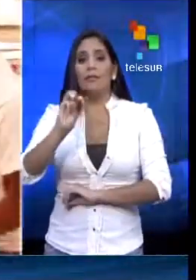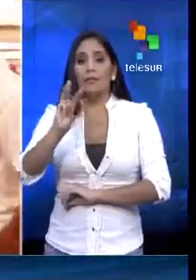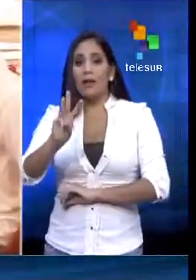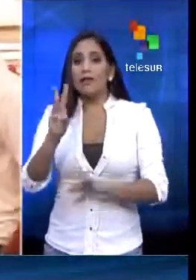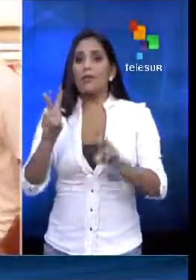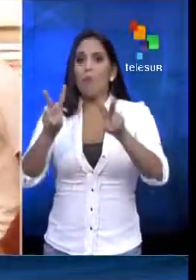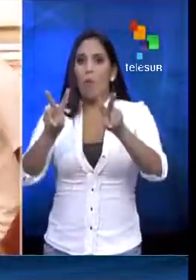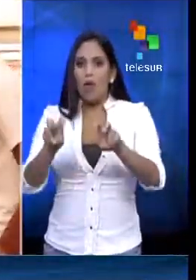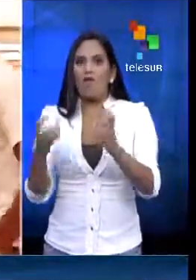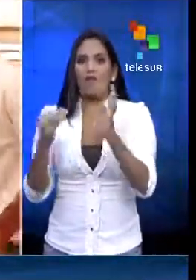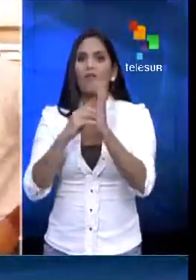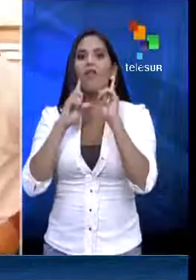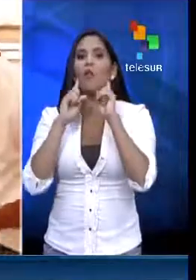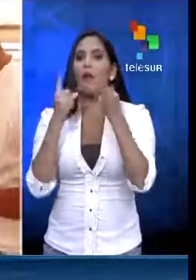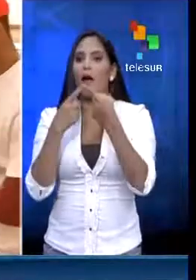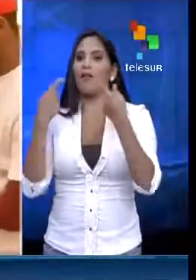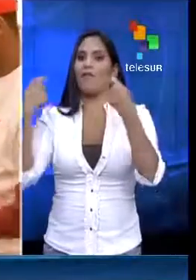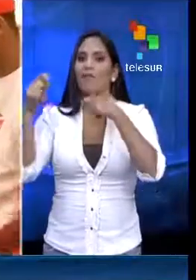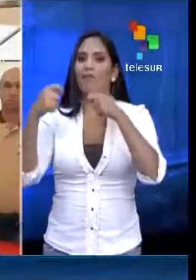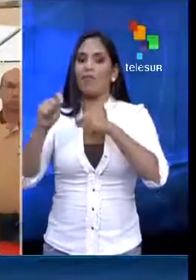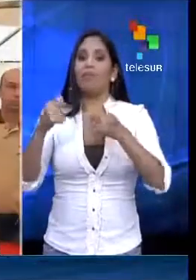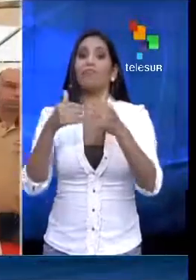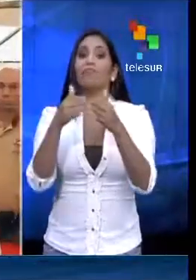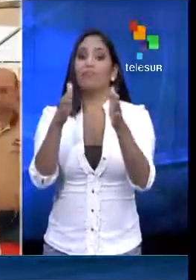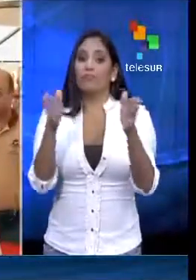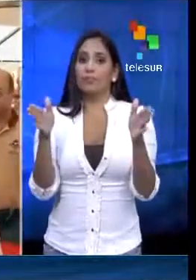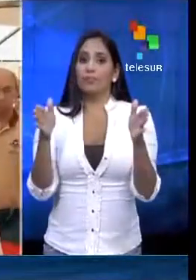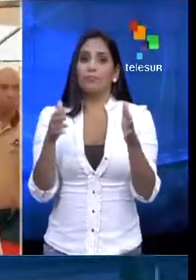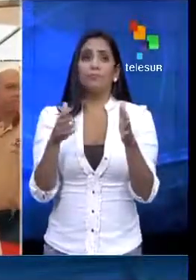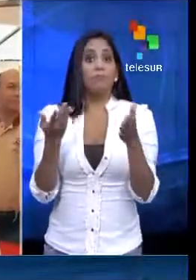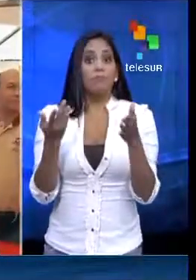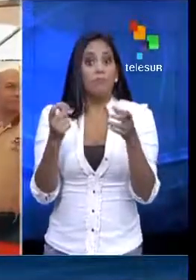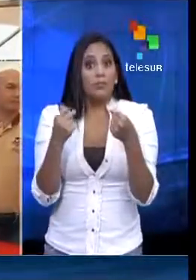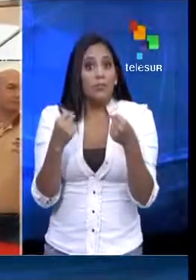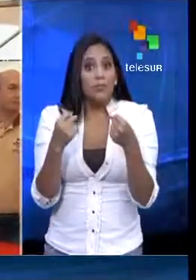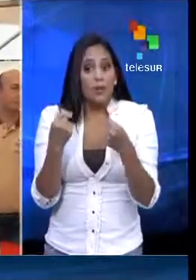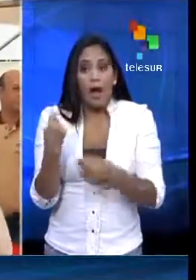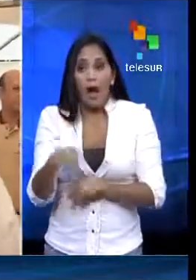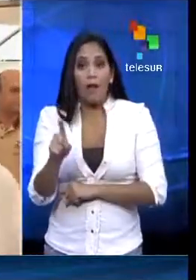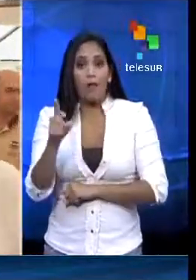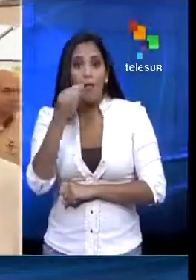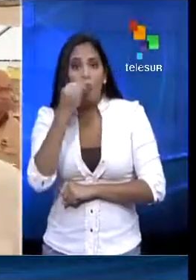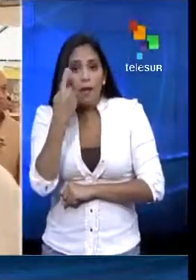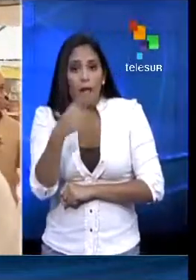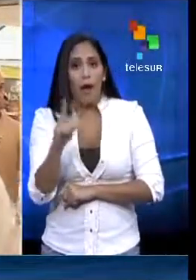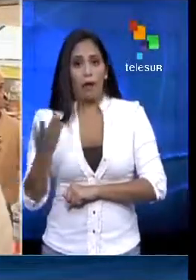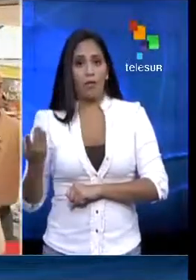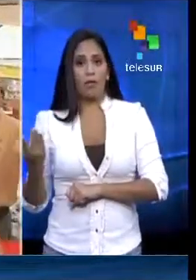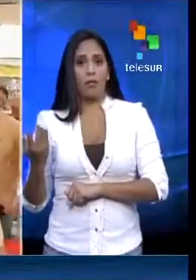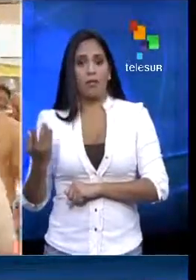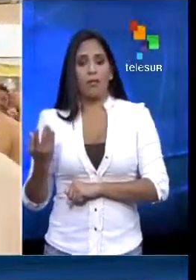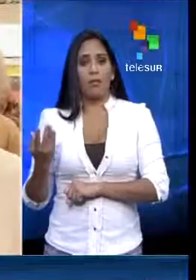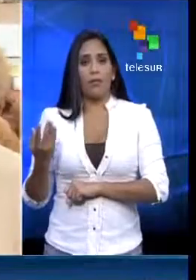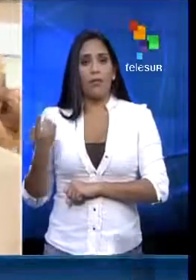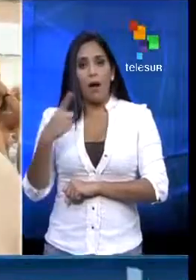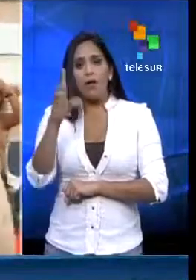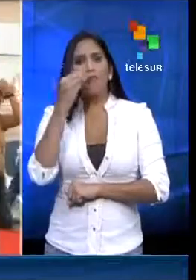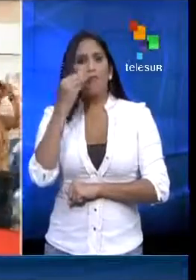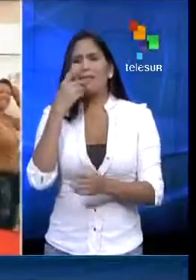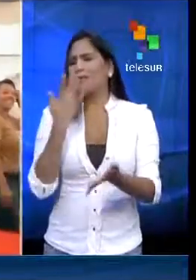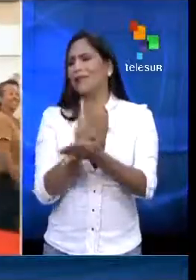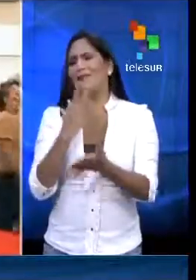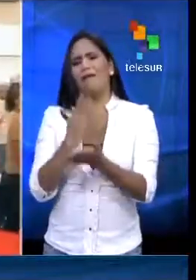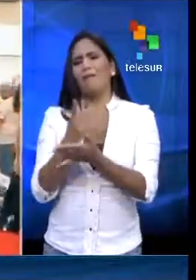pública de distribución de alimentos. Si hay comida, claro que hay comida. Siempre ha habido